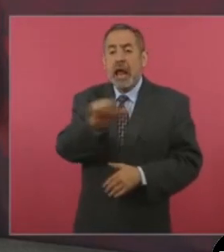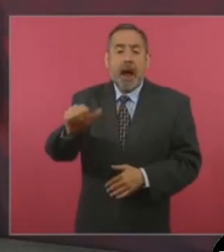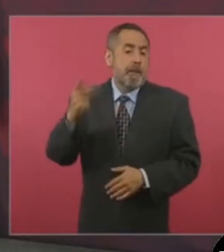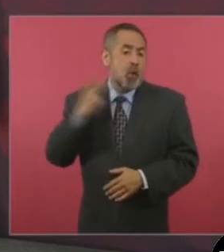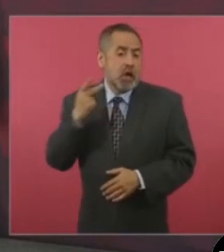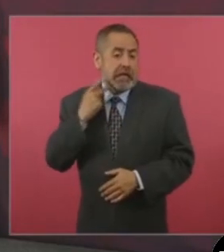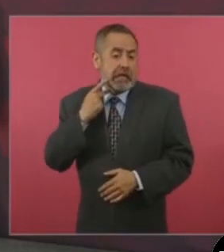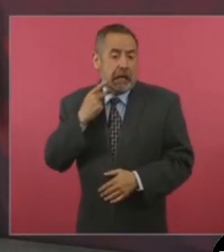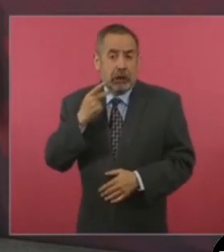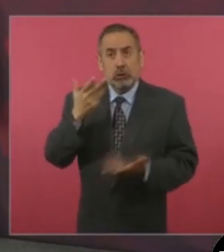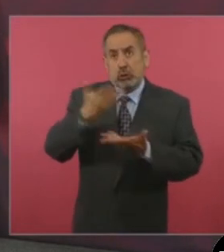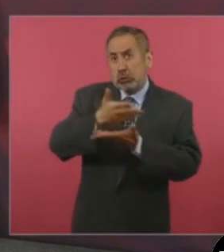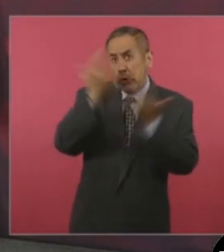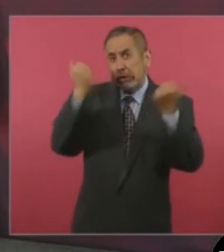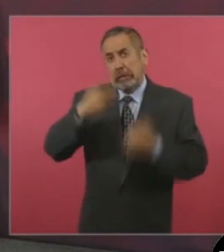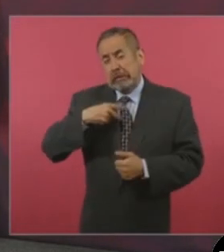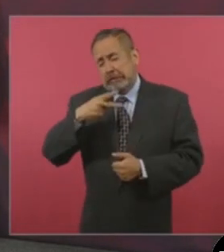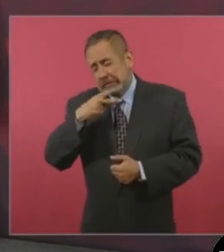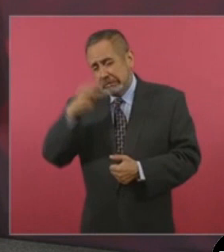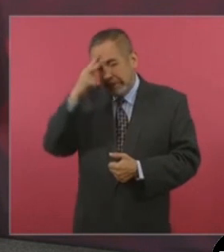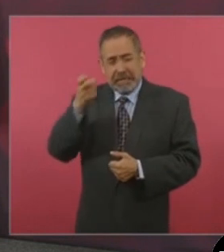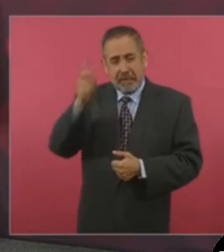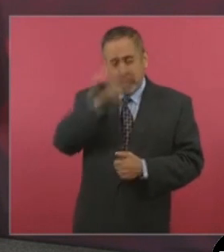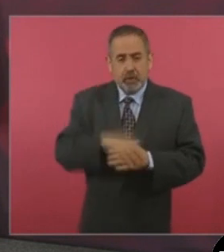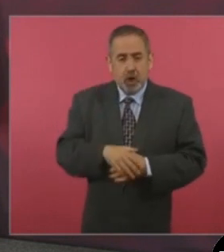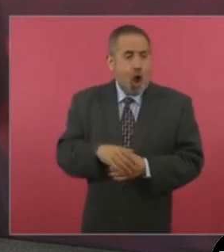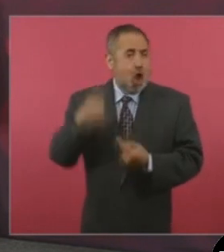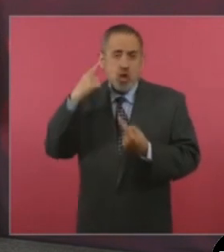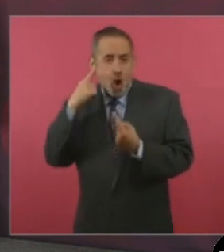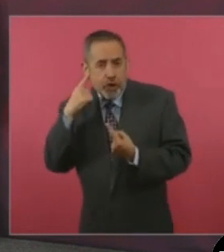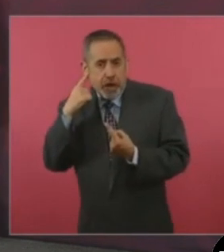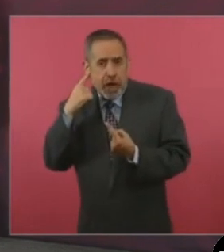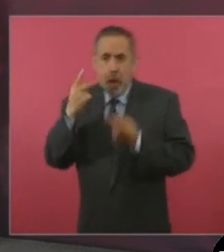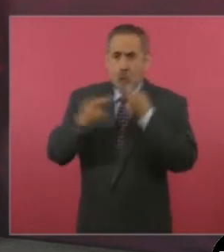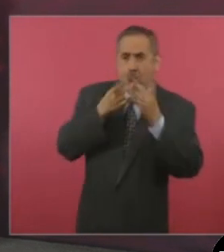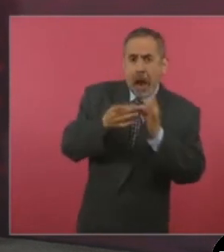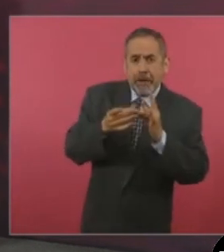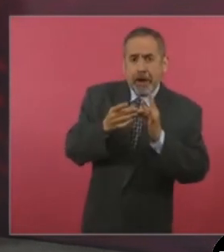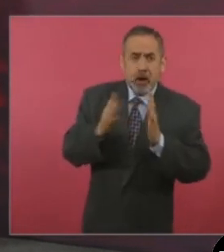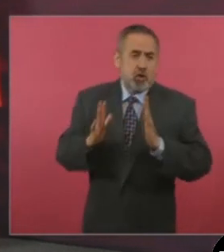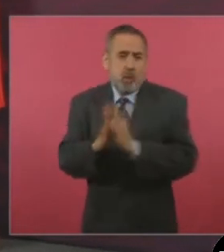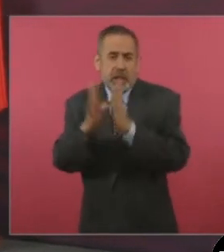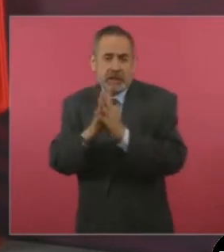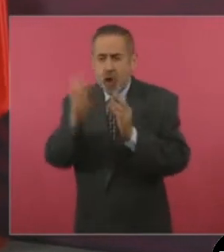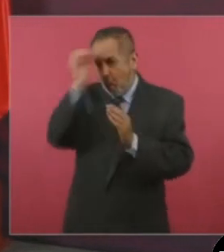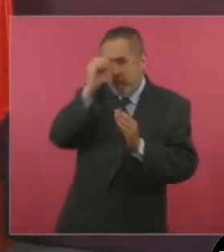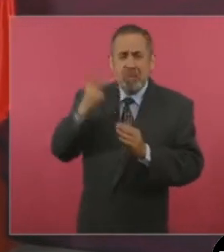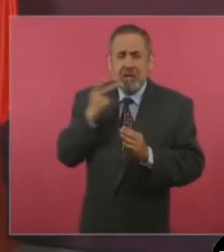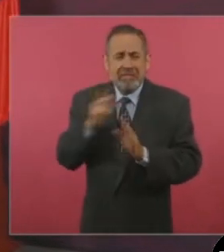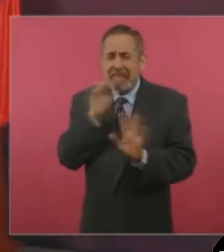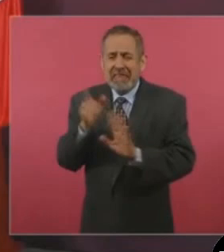no oye, no habla, no participa de los acontecimientos políticos,